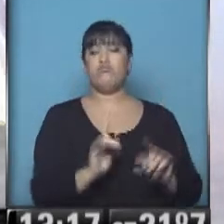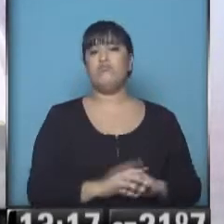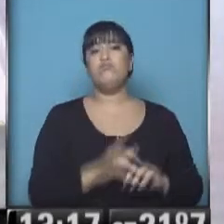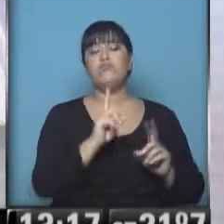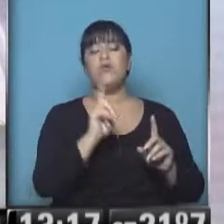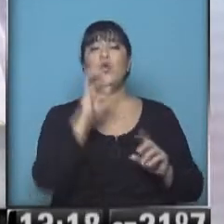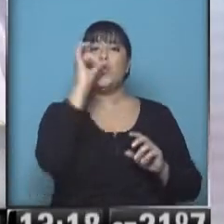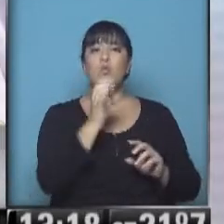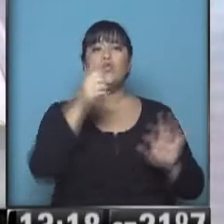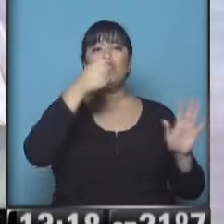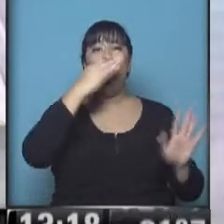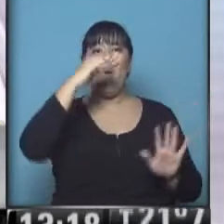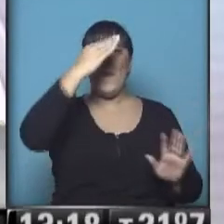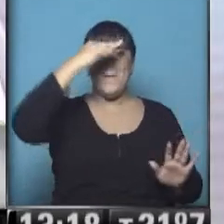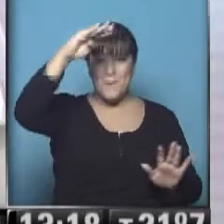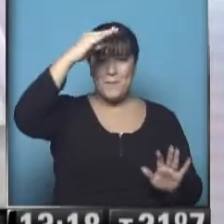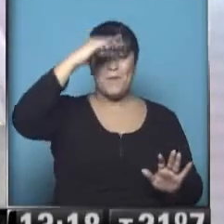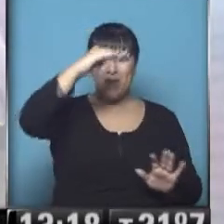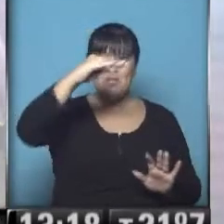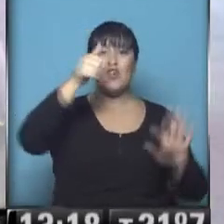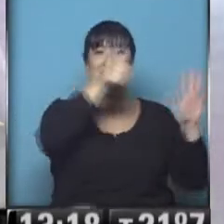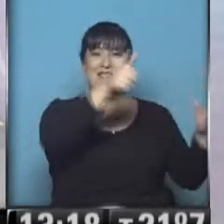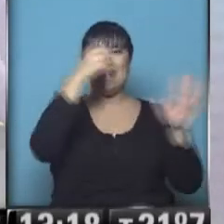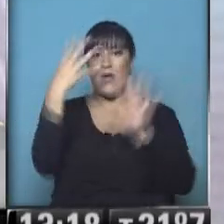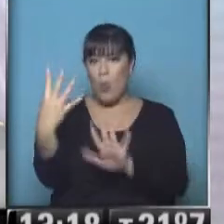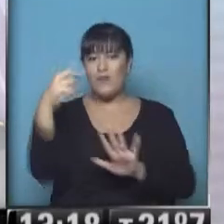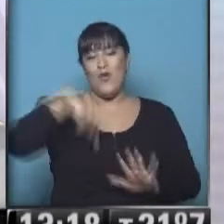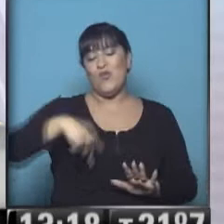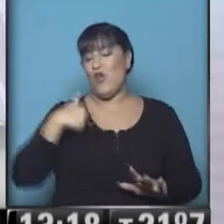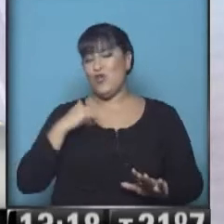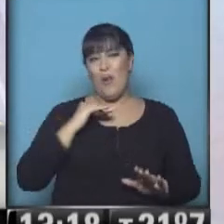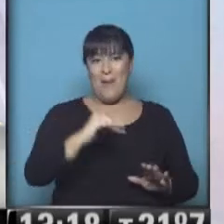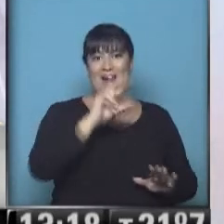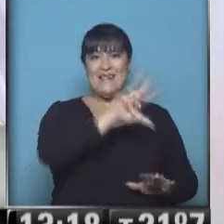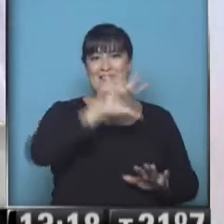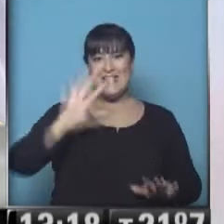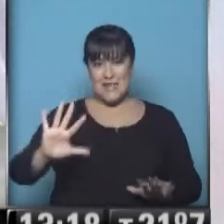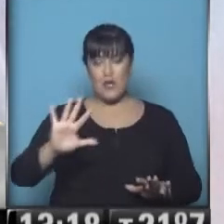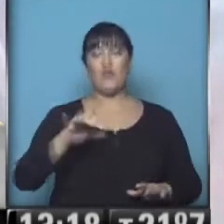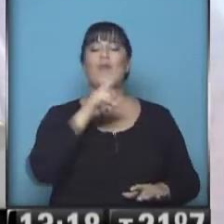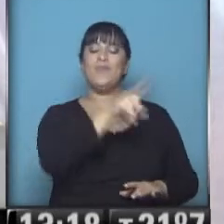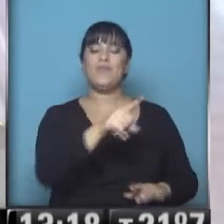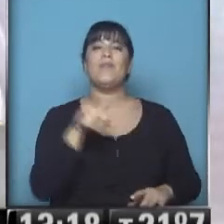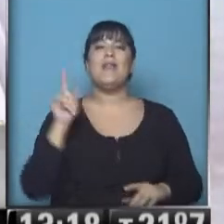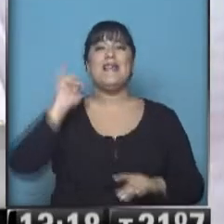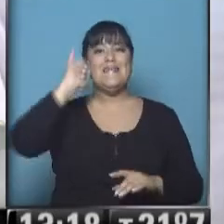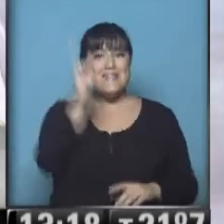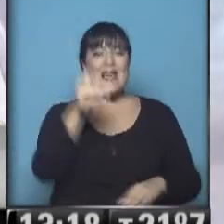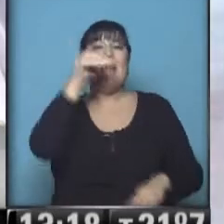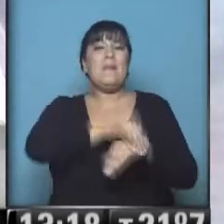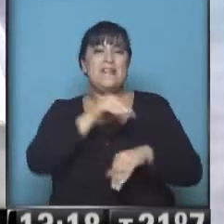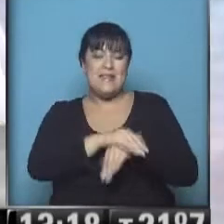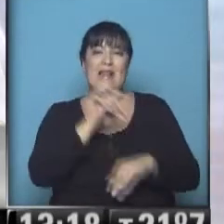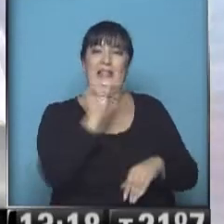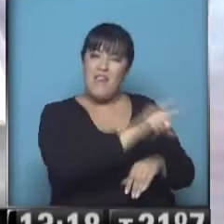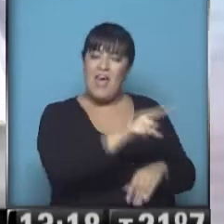Subió al piso 64 del Mandarín, a nosotros nos frenaron en el 35. El vocero de Soros sí dijo que habló